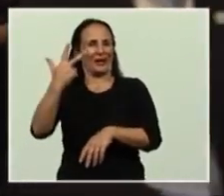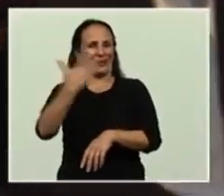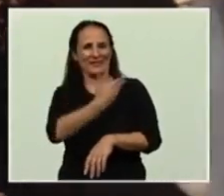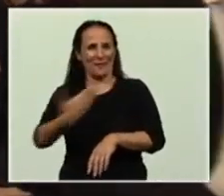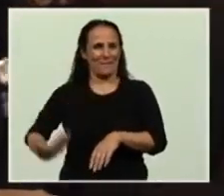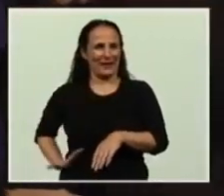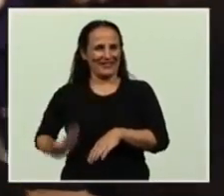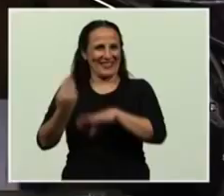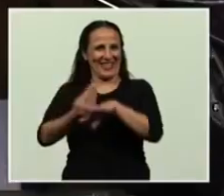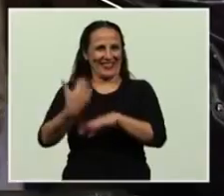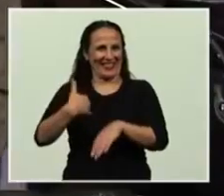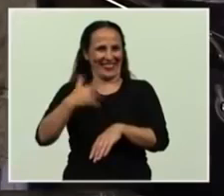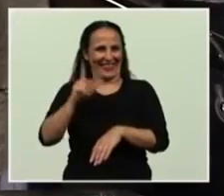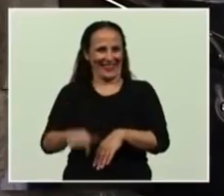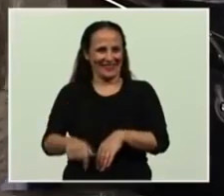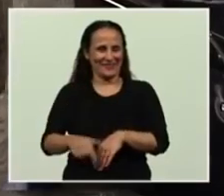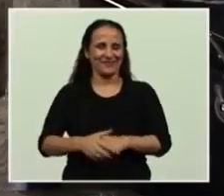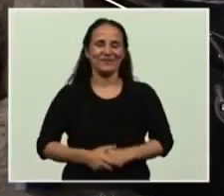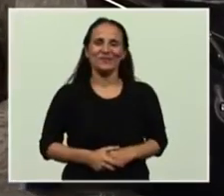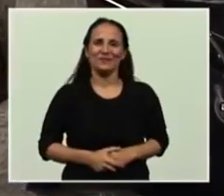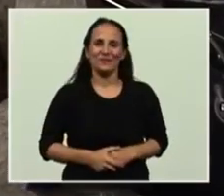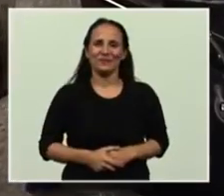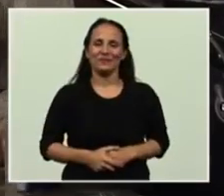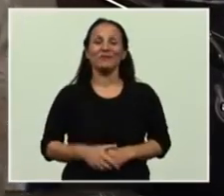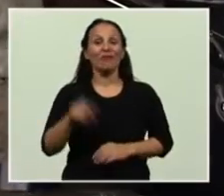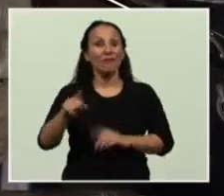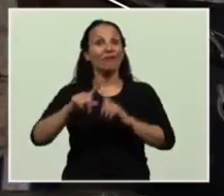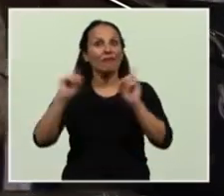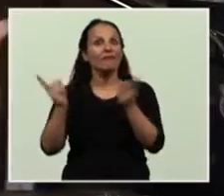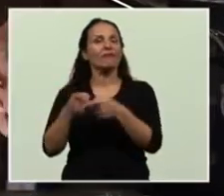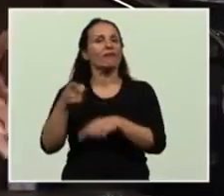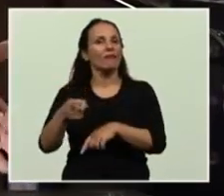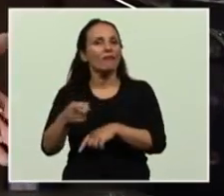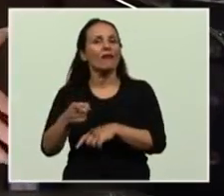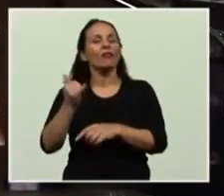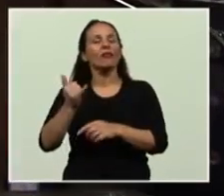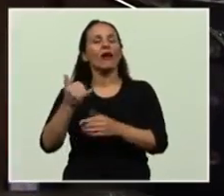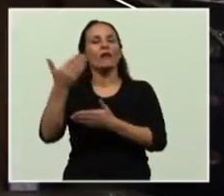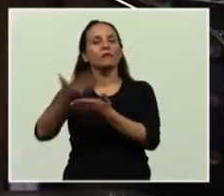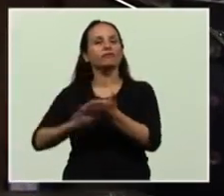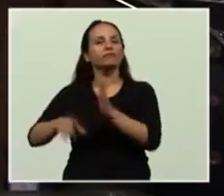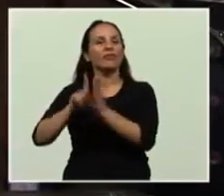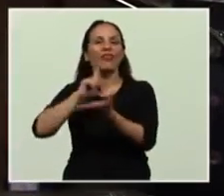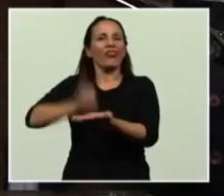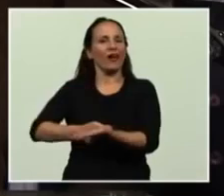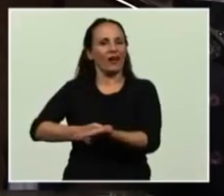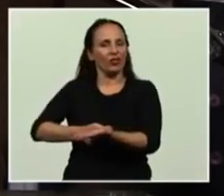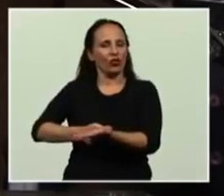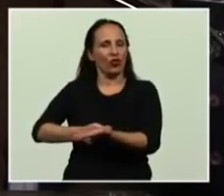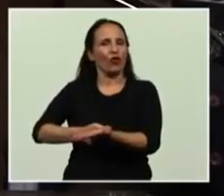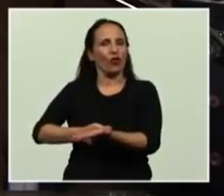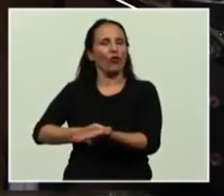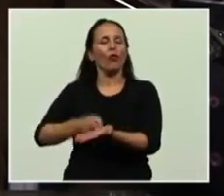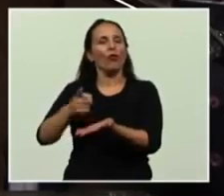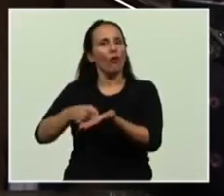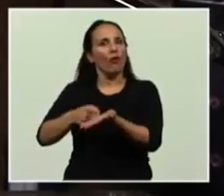de todos los argentinos. Allí se encuentra precisamente el decreto que